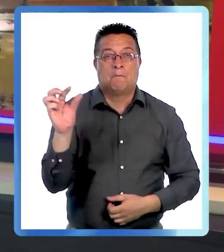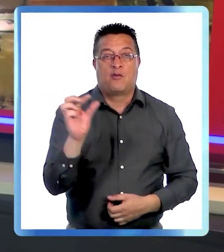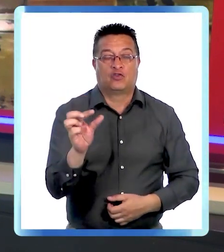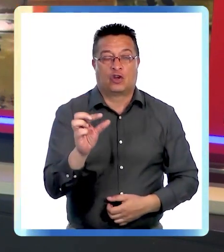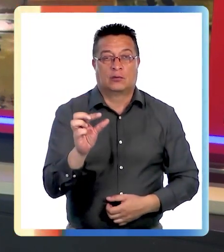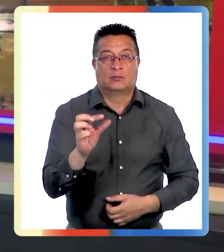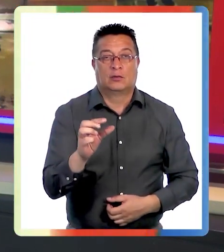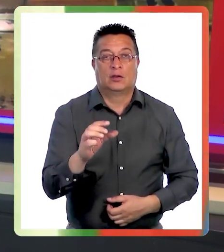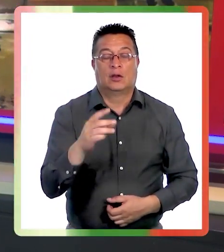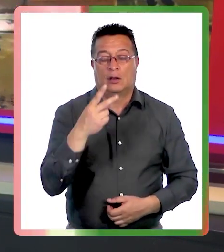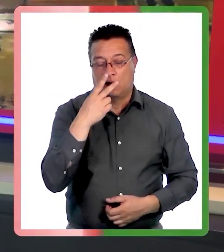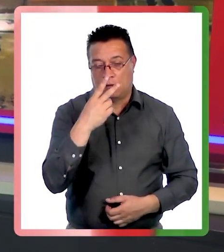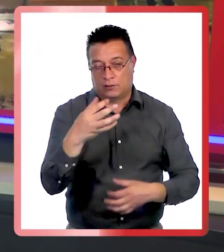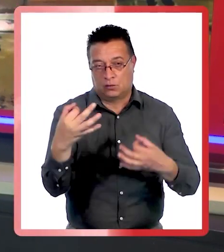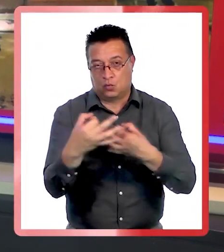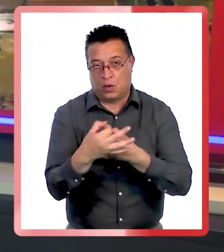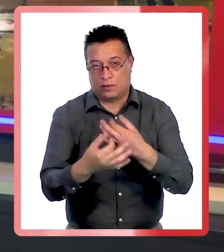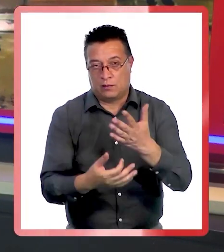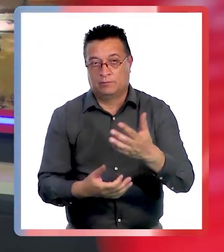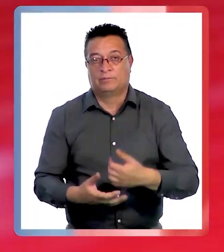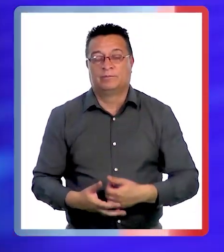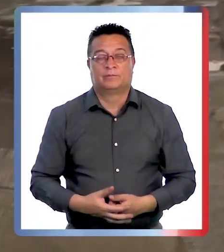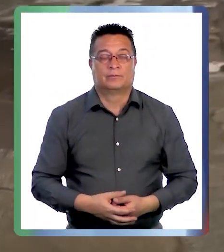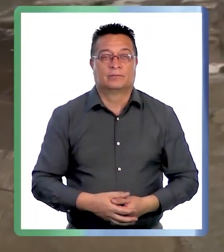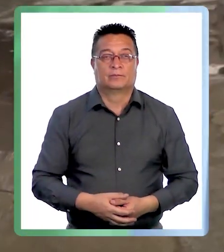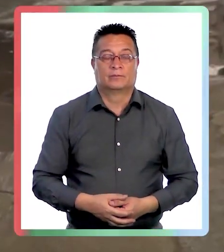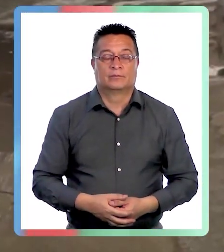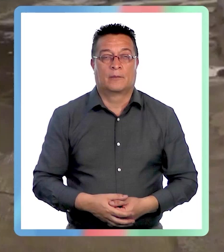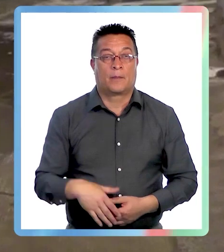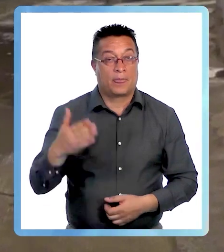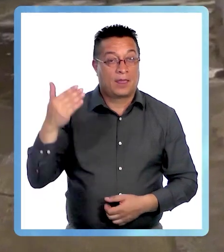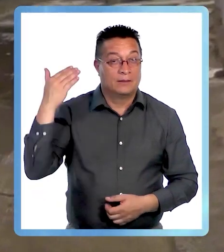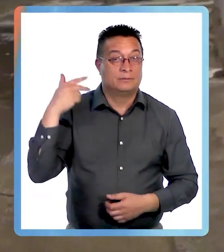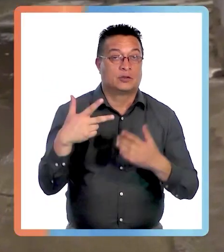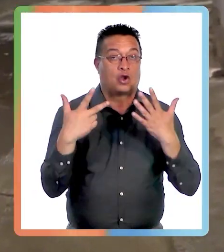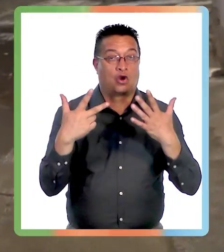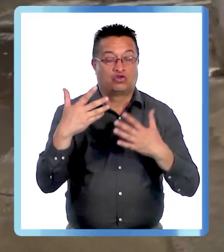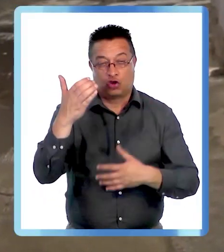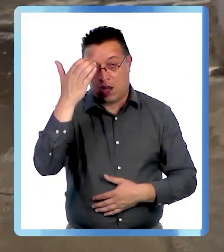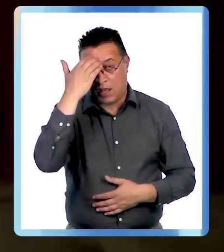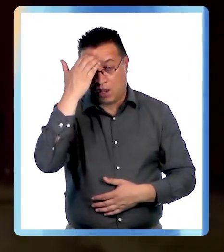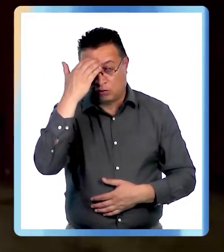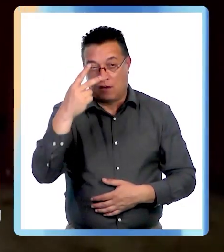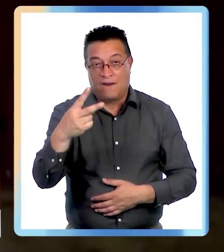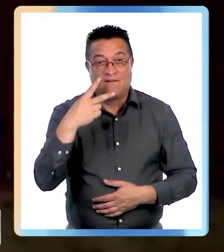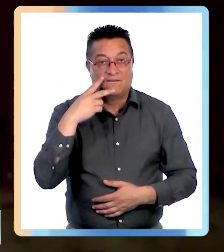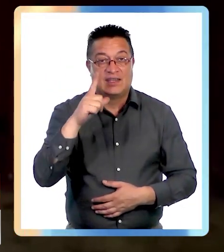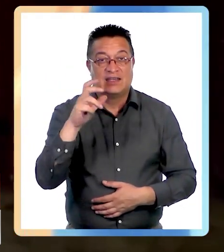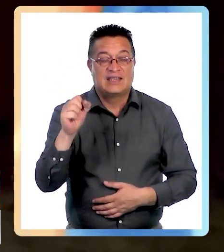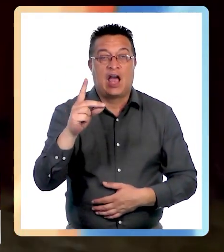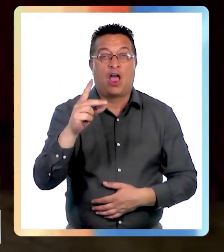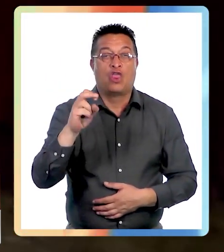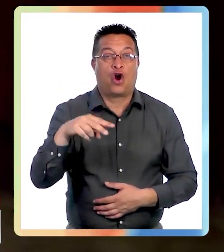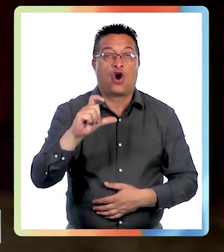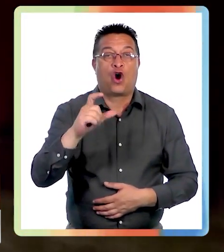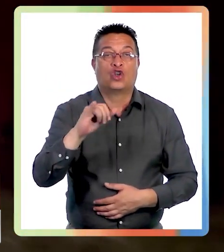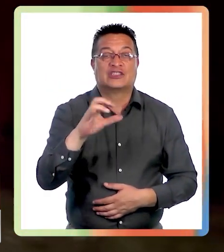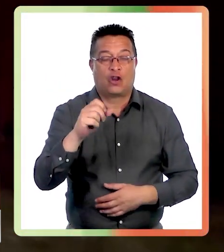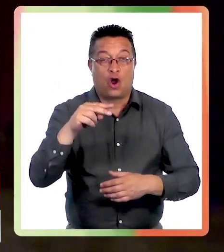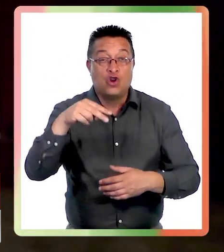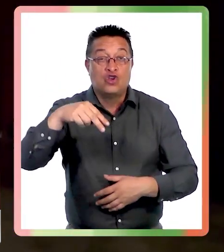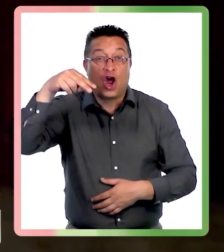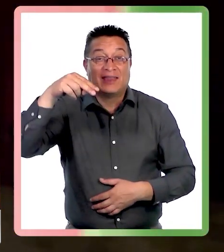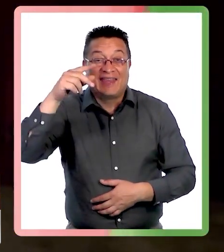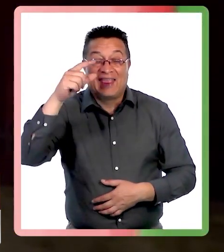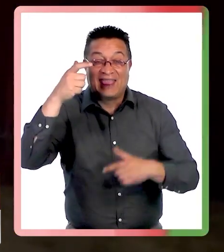preventiva. Desde Continución nos cuentan. El pasado 8 de agosto, en la Villa Don Gonzalo, en el sector